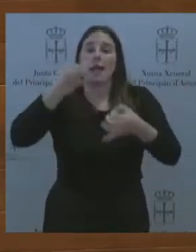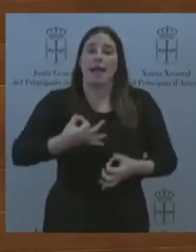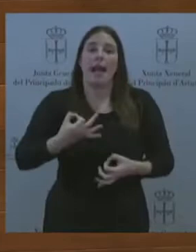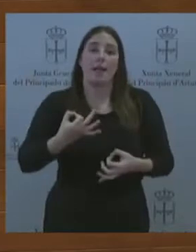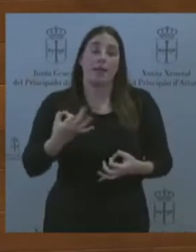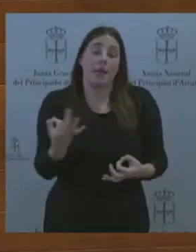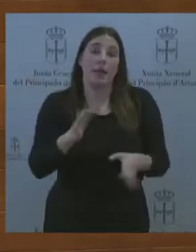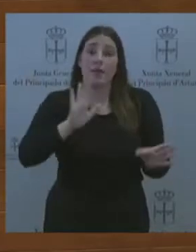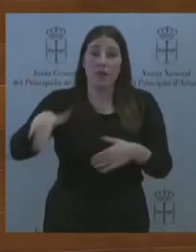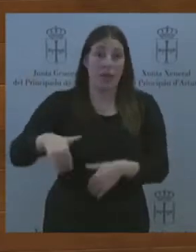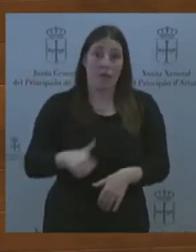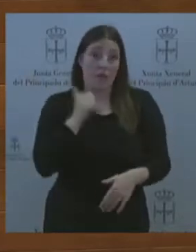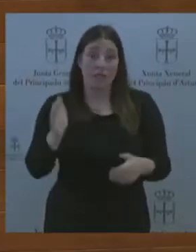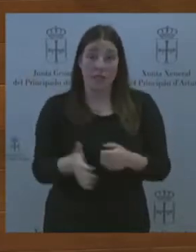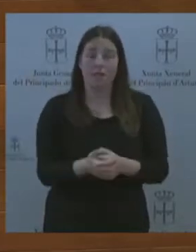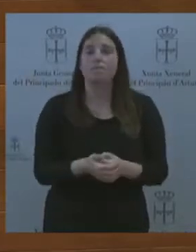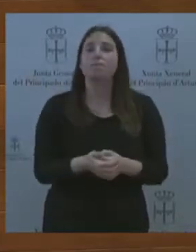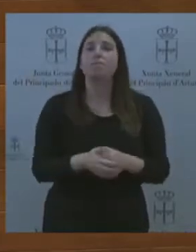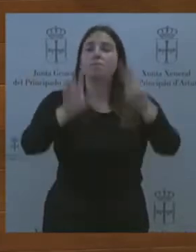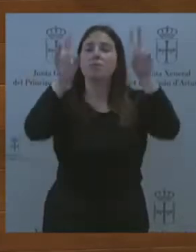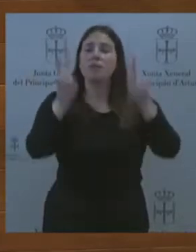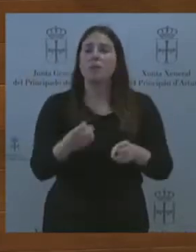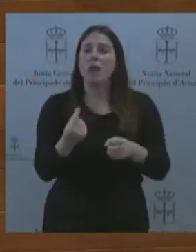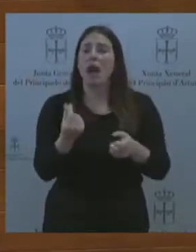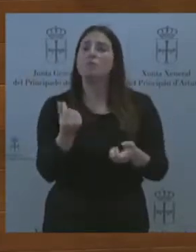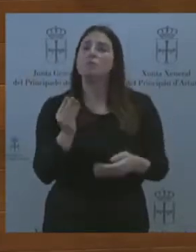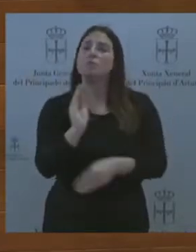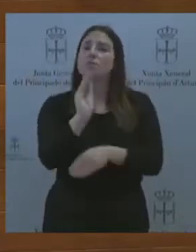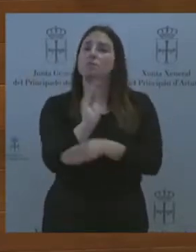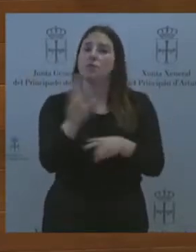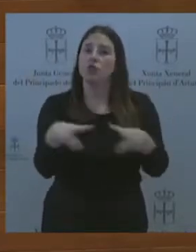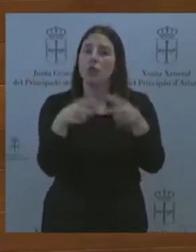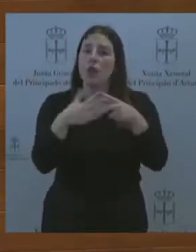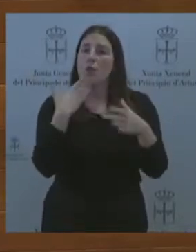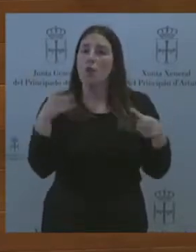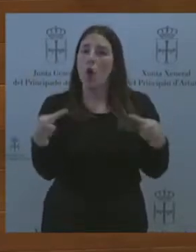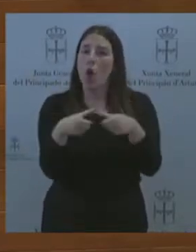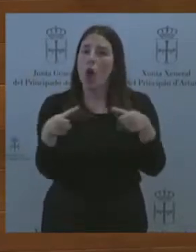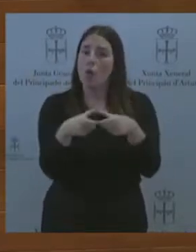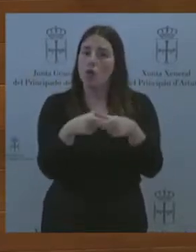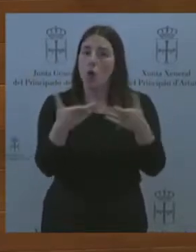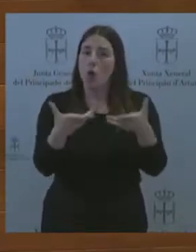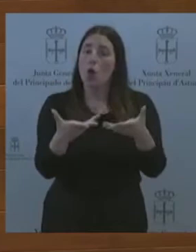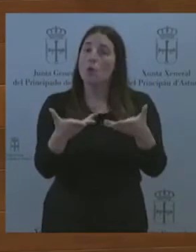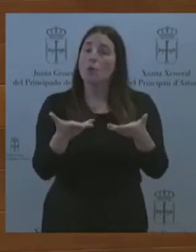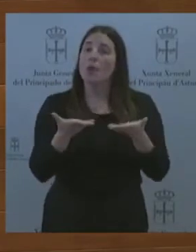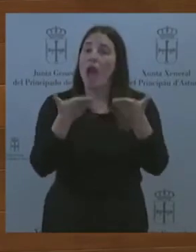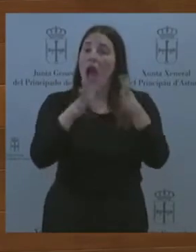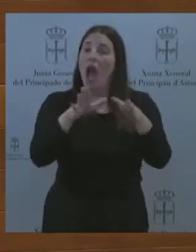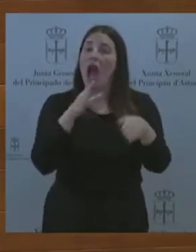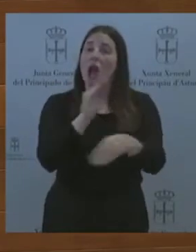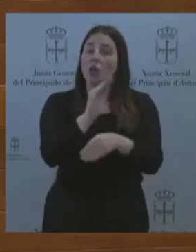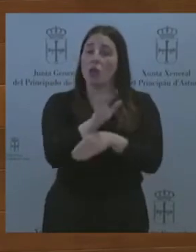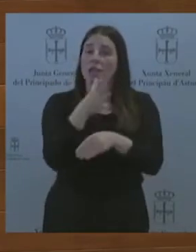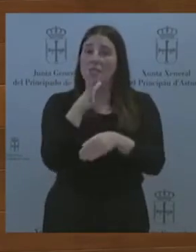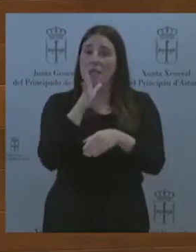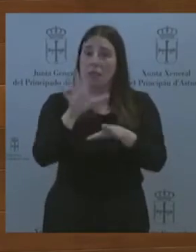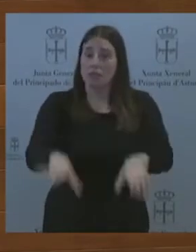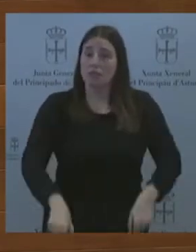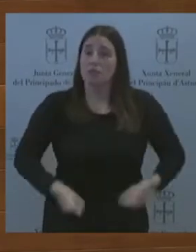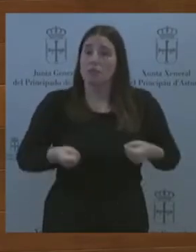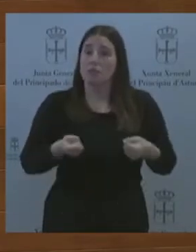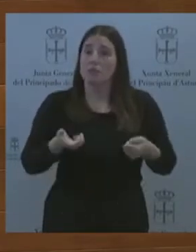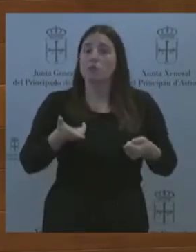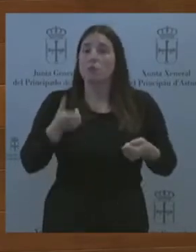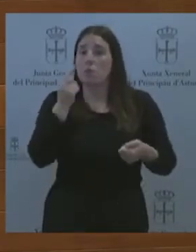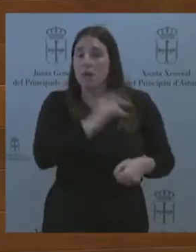sociales, como el abono de ayudas a la acogida de menores o al alquiler de viviendas, también en el área de cultura, infraestructuras o en